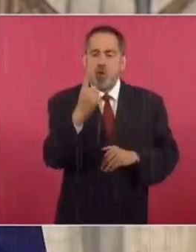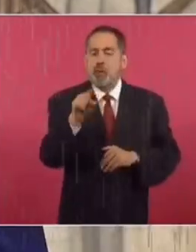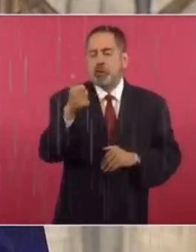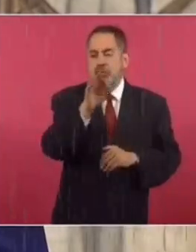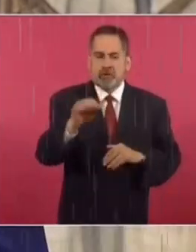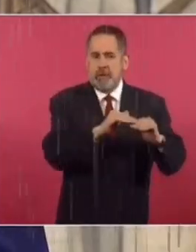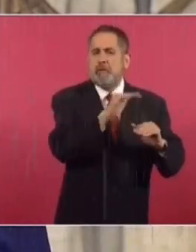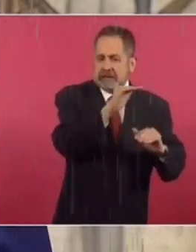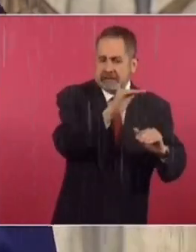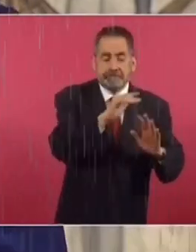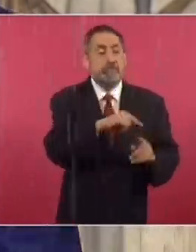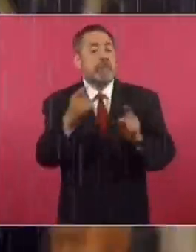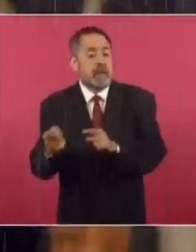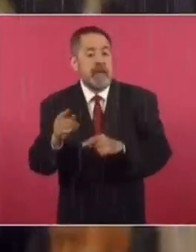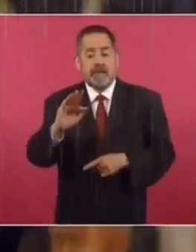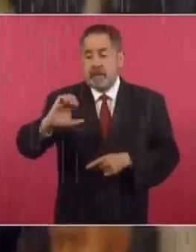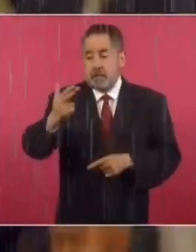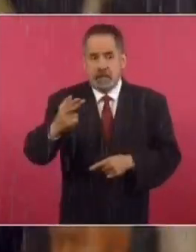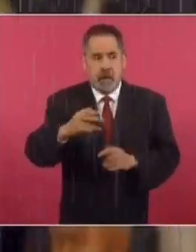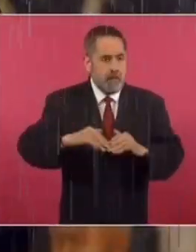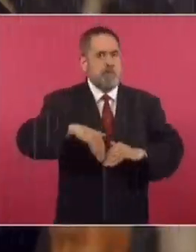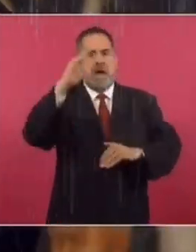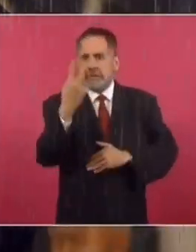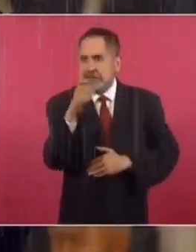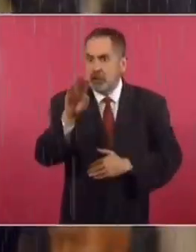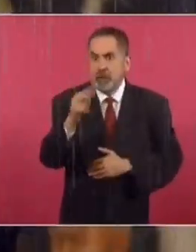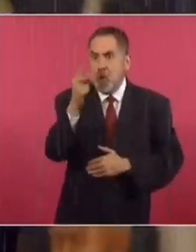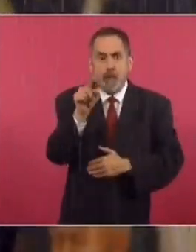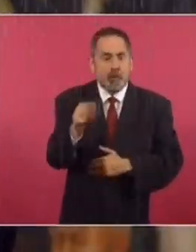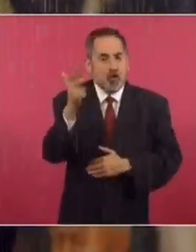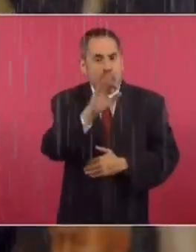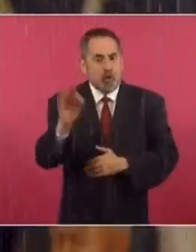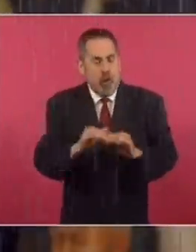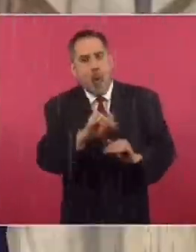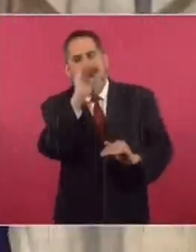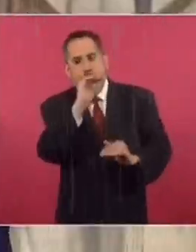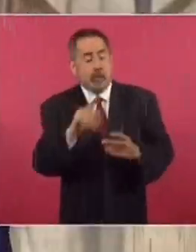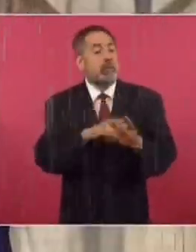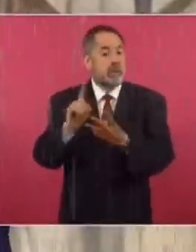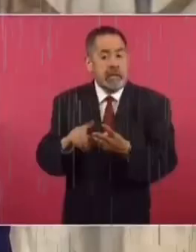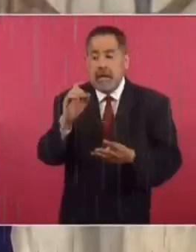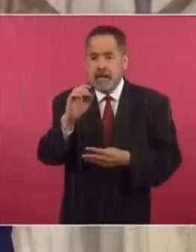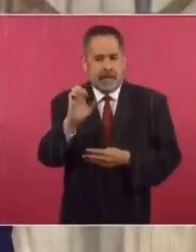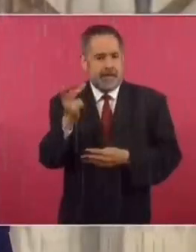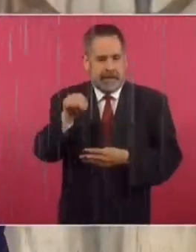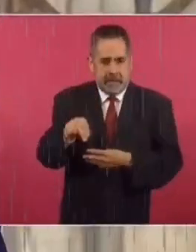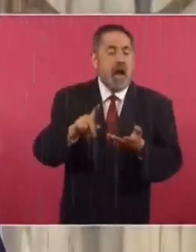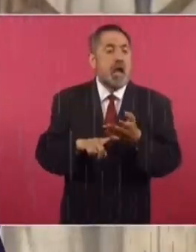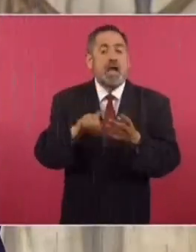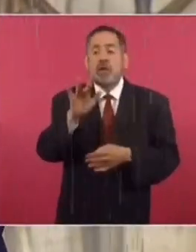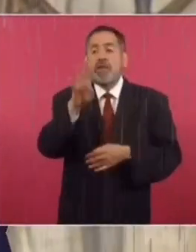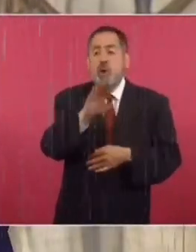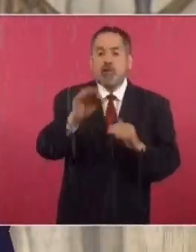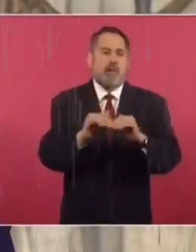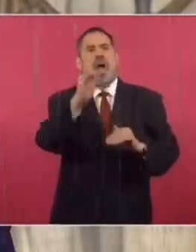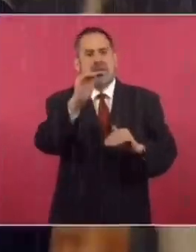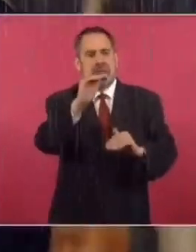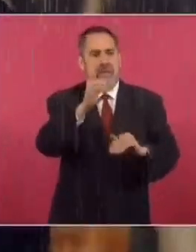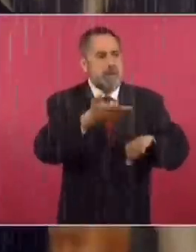.6%, con Calderón en 192.8% y con Peña en 59%.